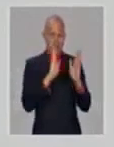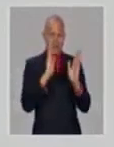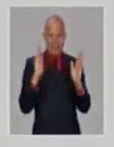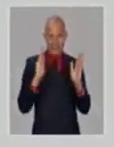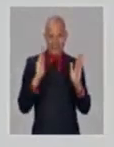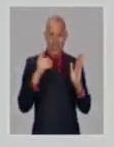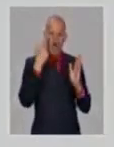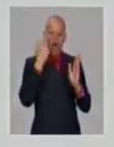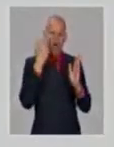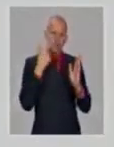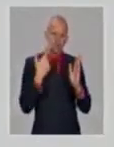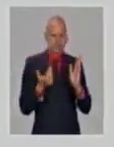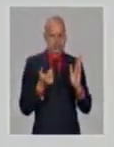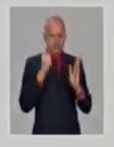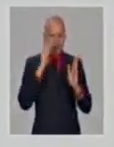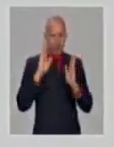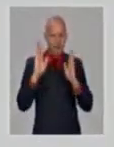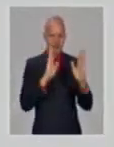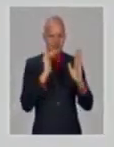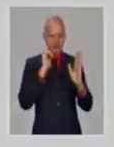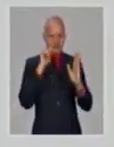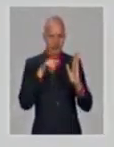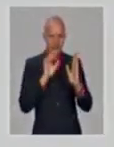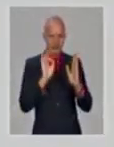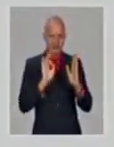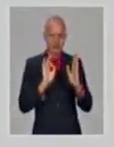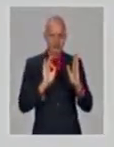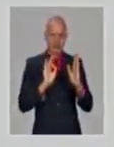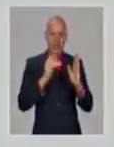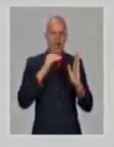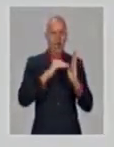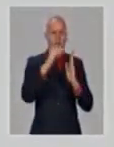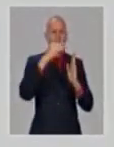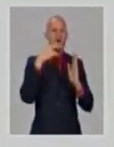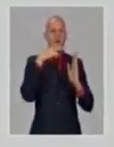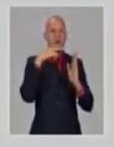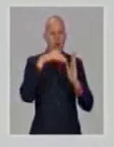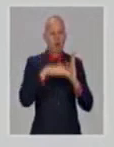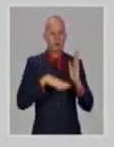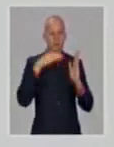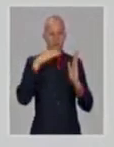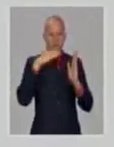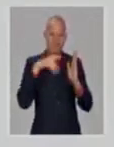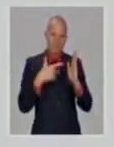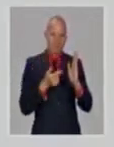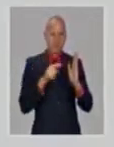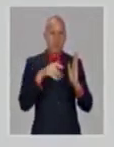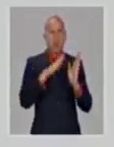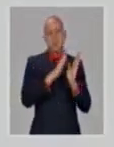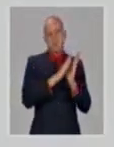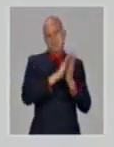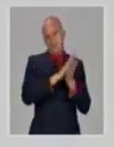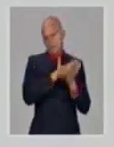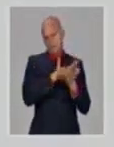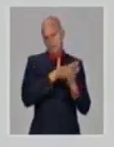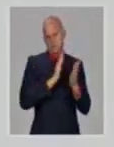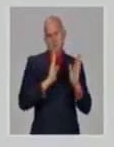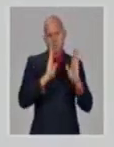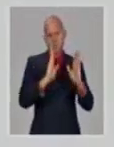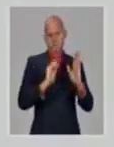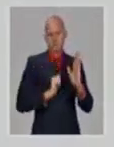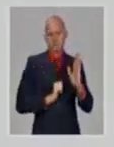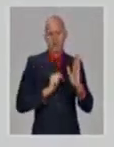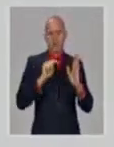dos colores, en el periodo de marzo a julio de las muestras, todas son derivadas de la